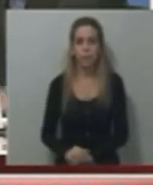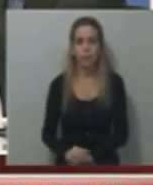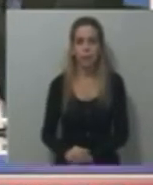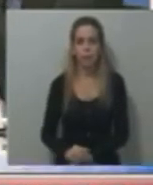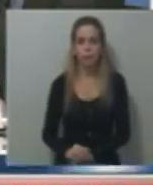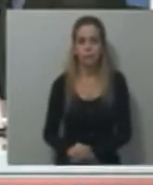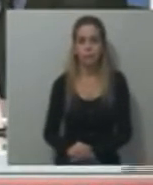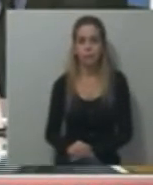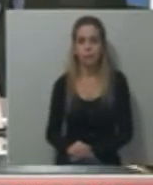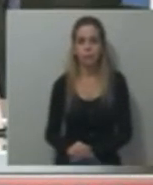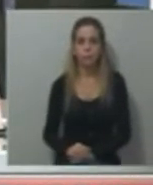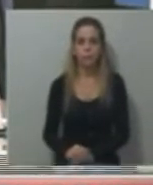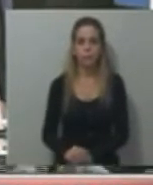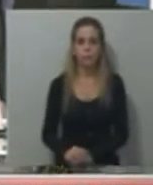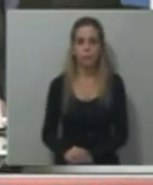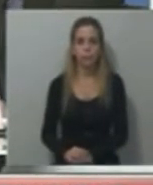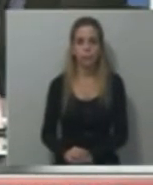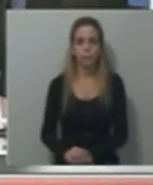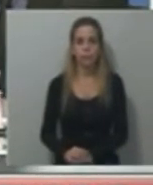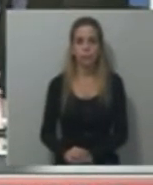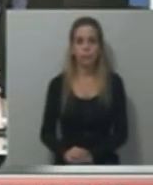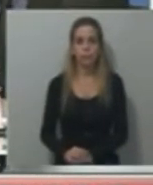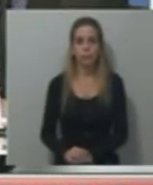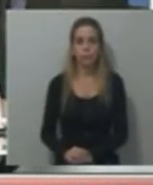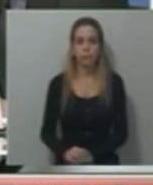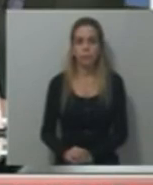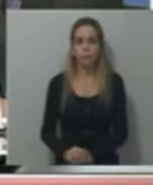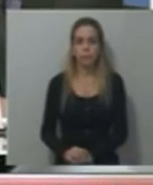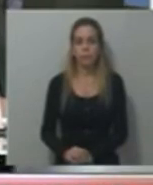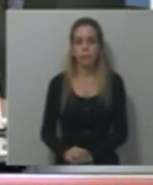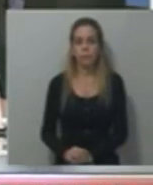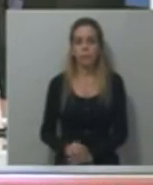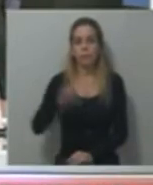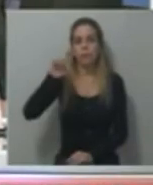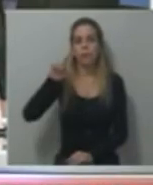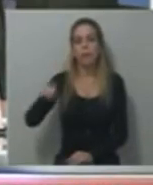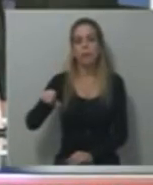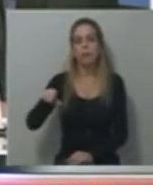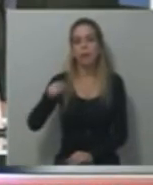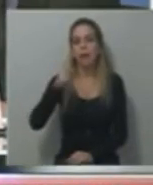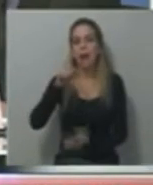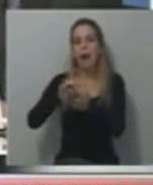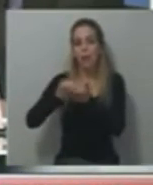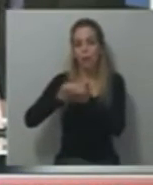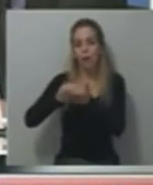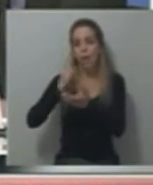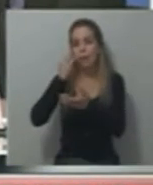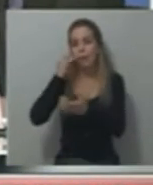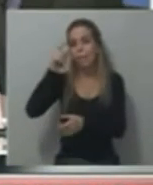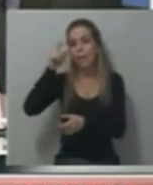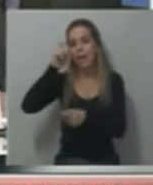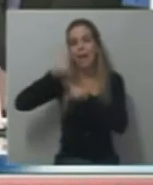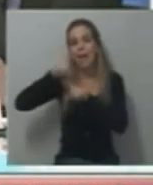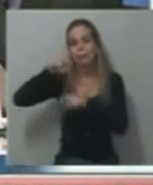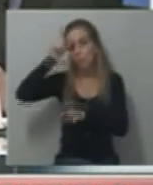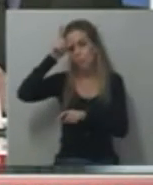prefecto, relacionándolo un poco con la dictadura. A Casal siempre... Casal es abogado y policía. Abogado y expolicía, por supuesto.